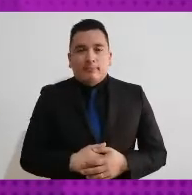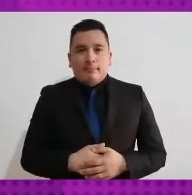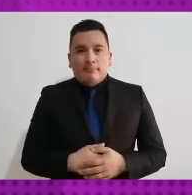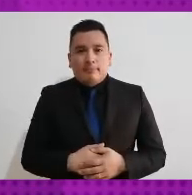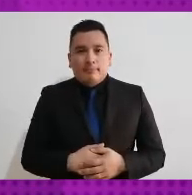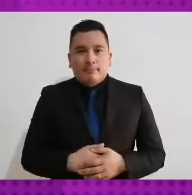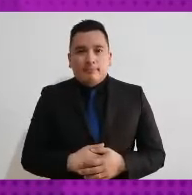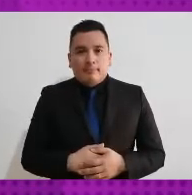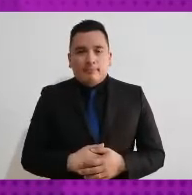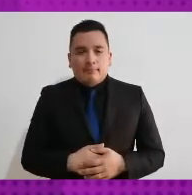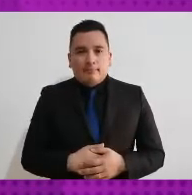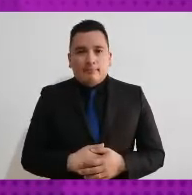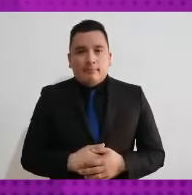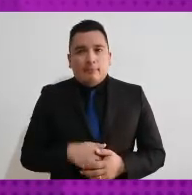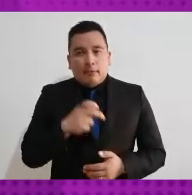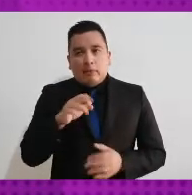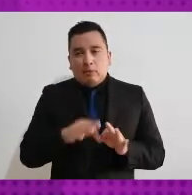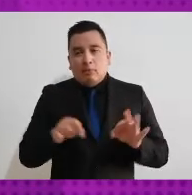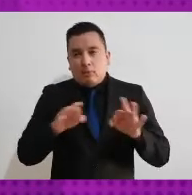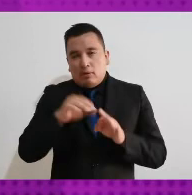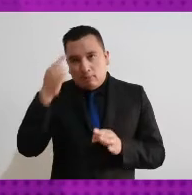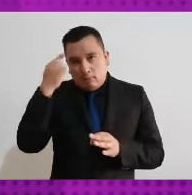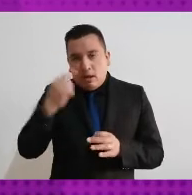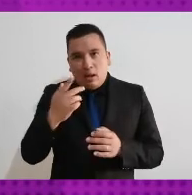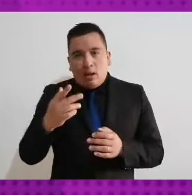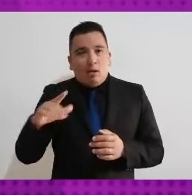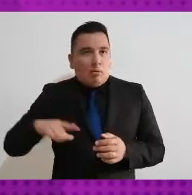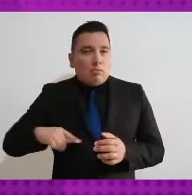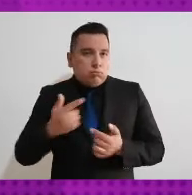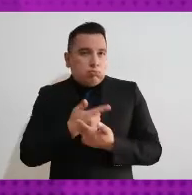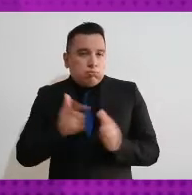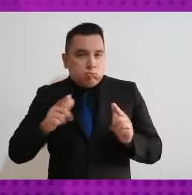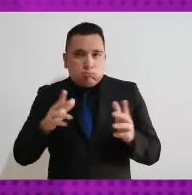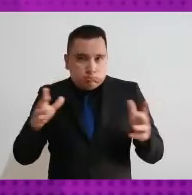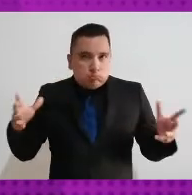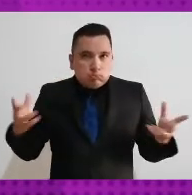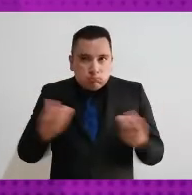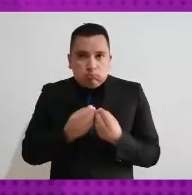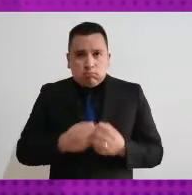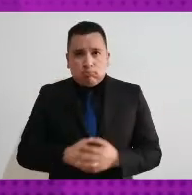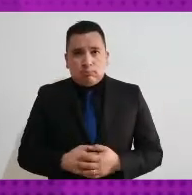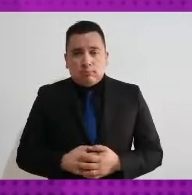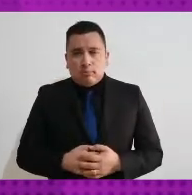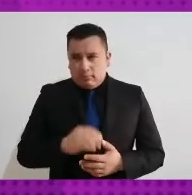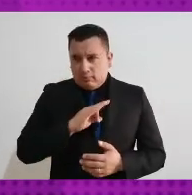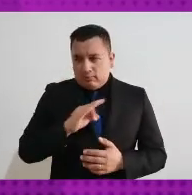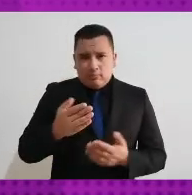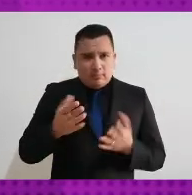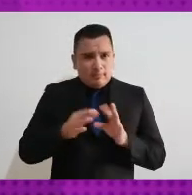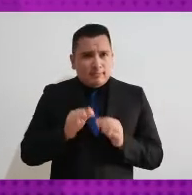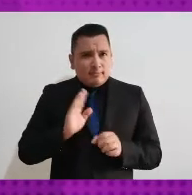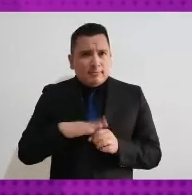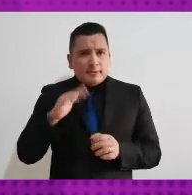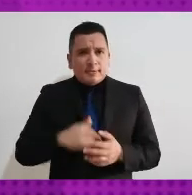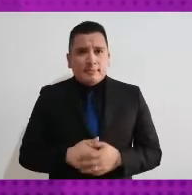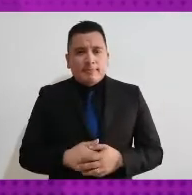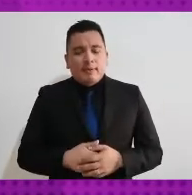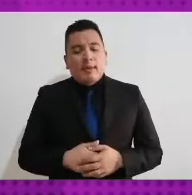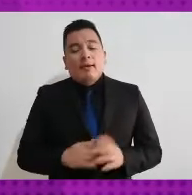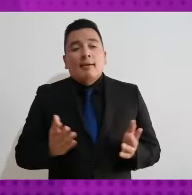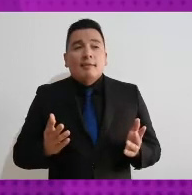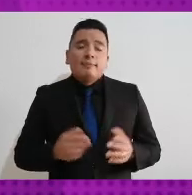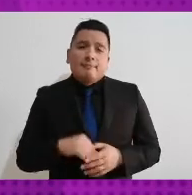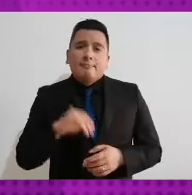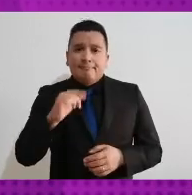entonces del tema de una democracia inclusiva no sé si pudieras abundar ahí sí sin duda